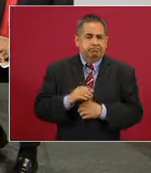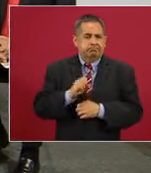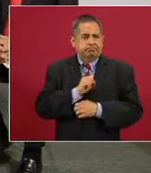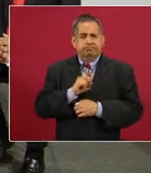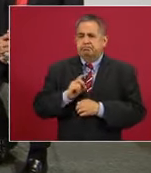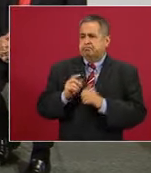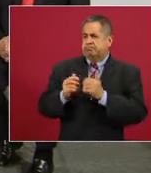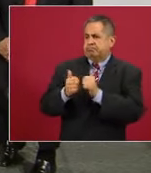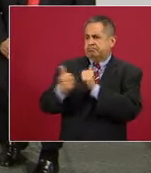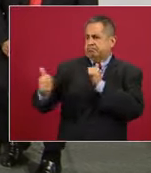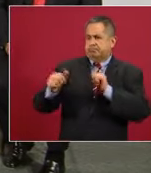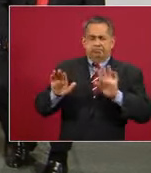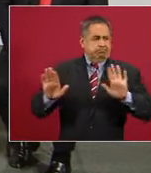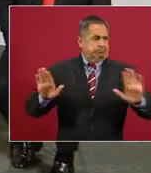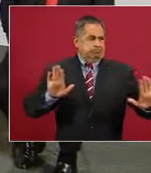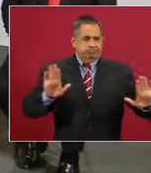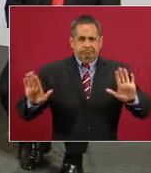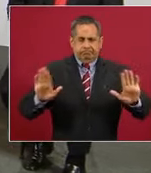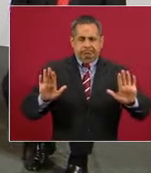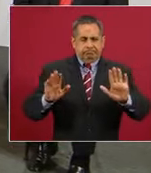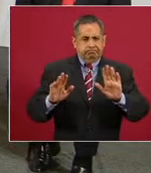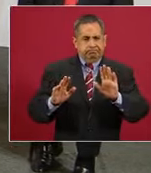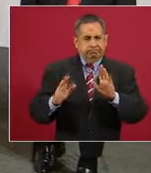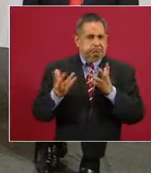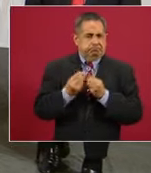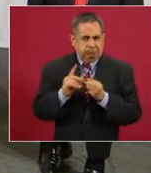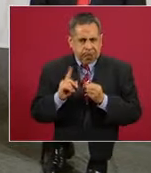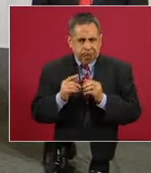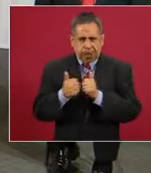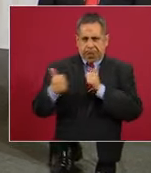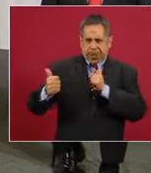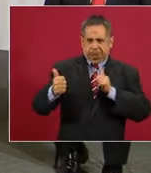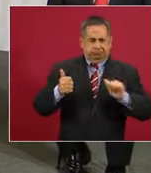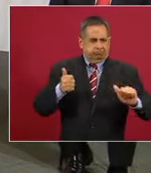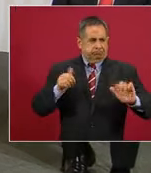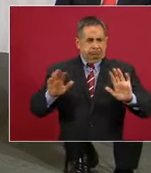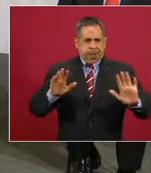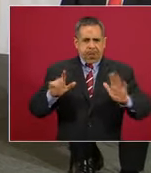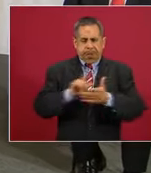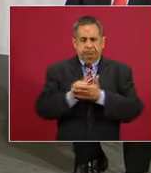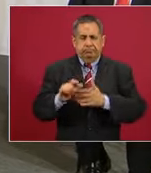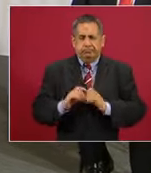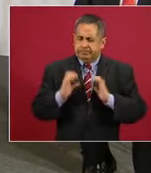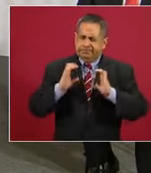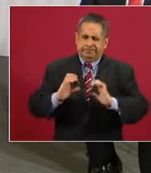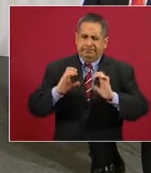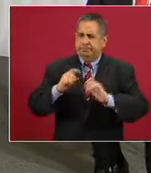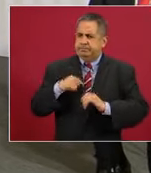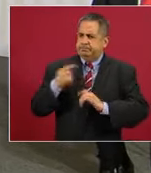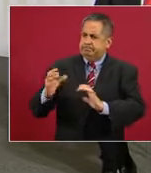distancia, el cuidarnos,